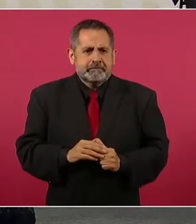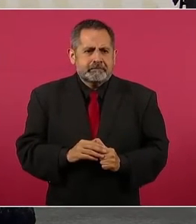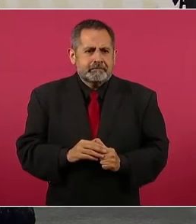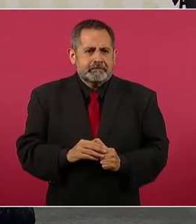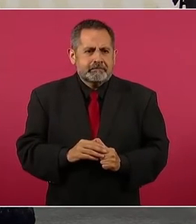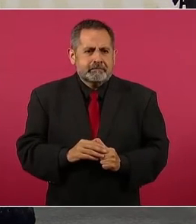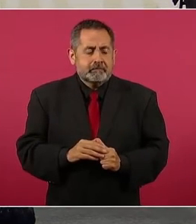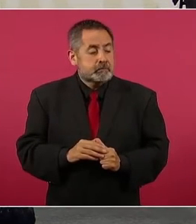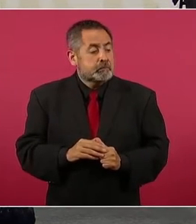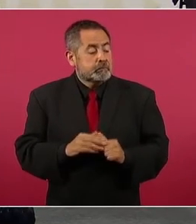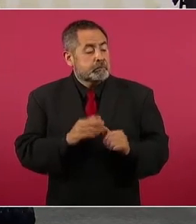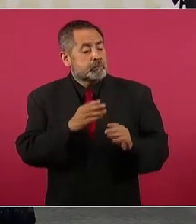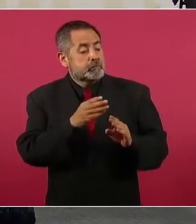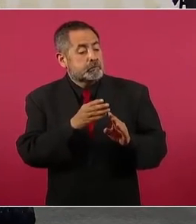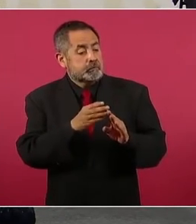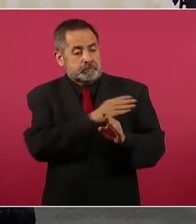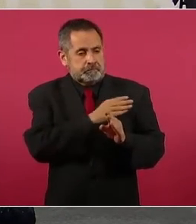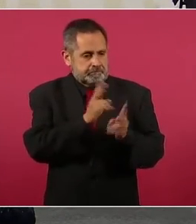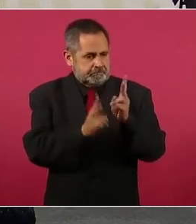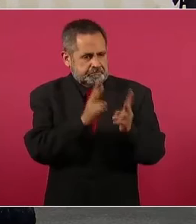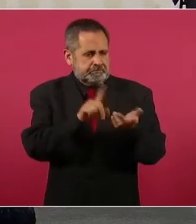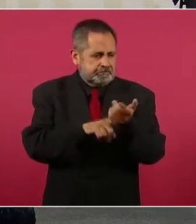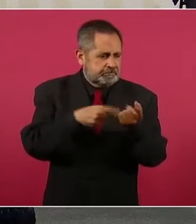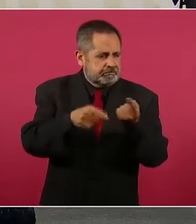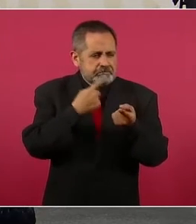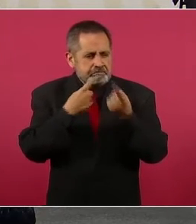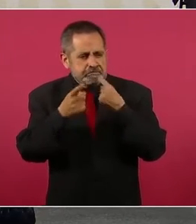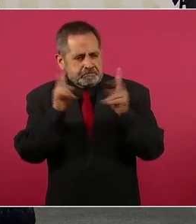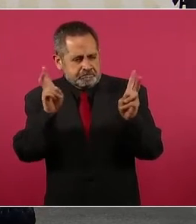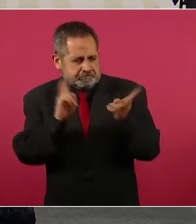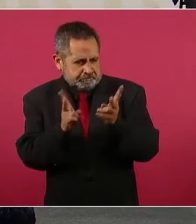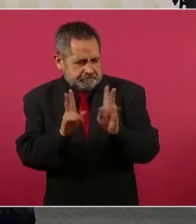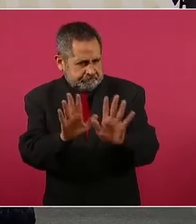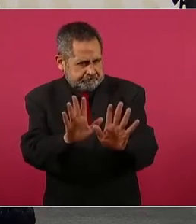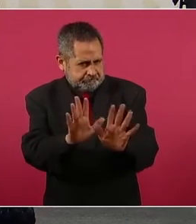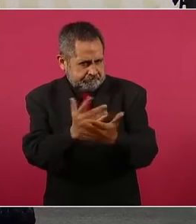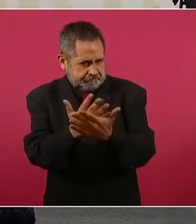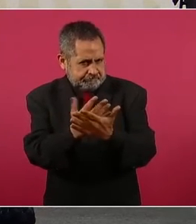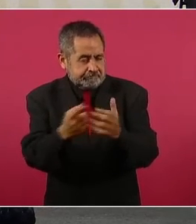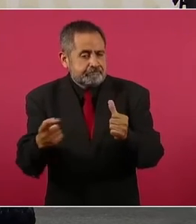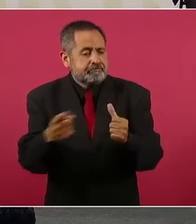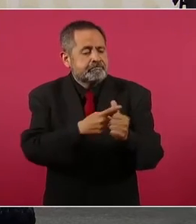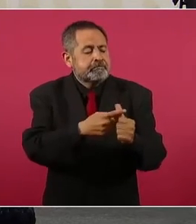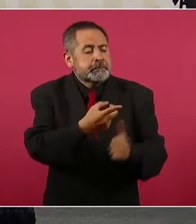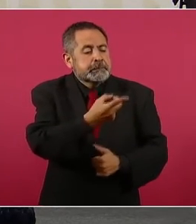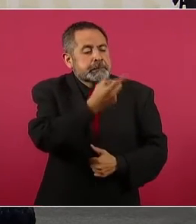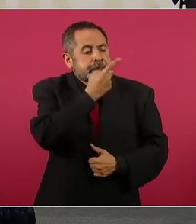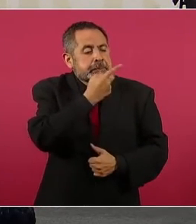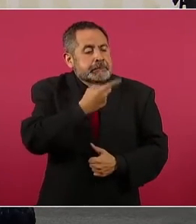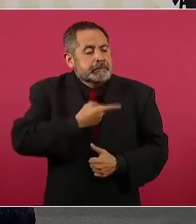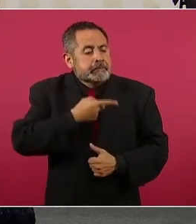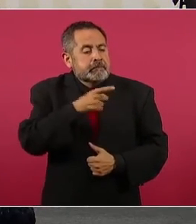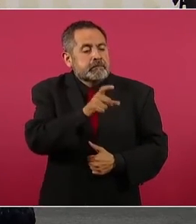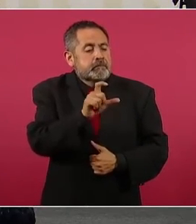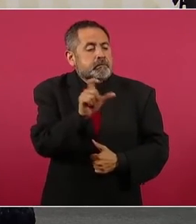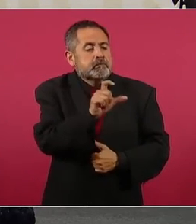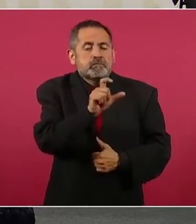Antes de hablar absolutamente de cualquier tema, me tiene que decir cuándo viene